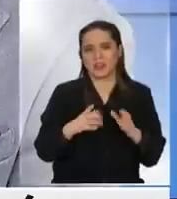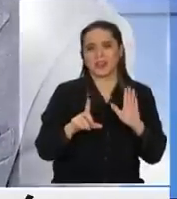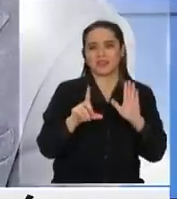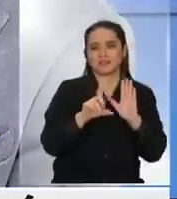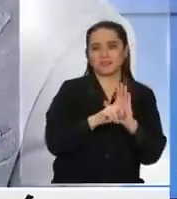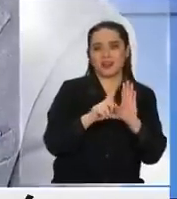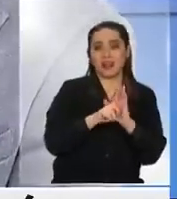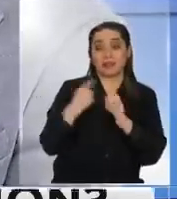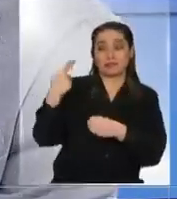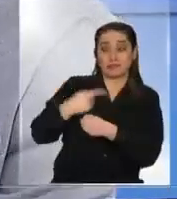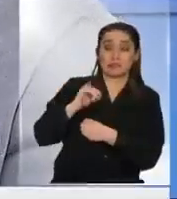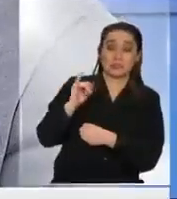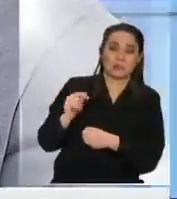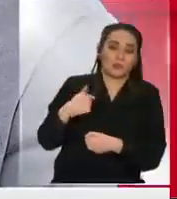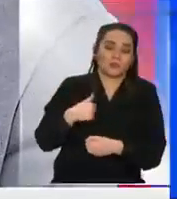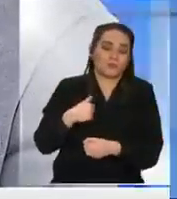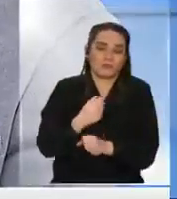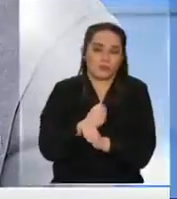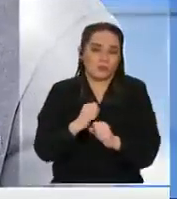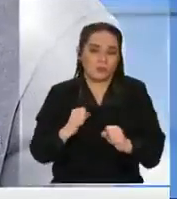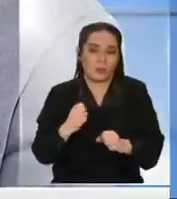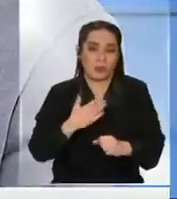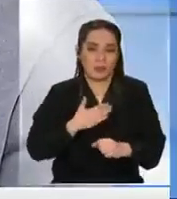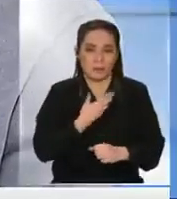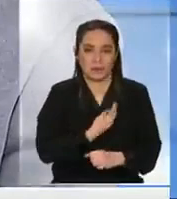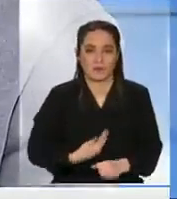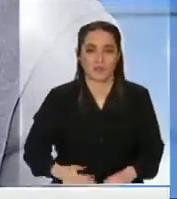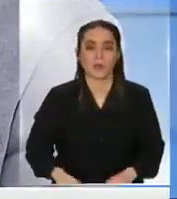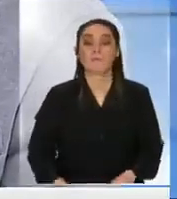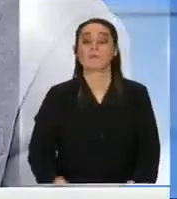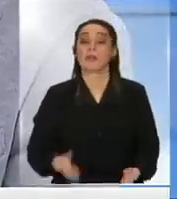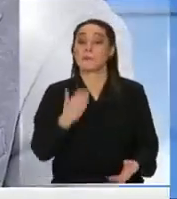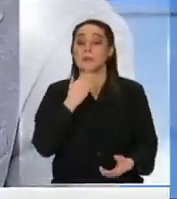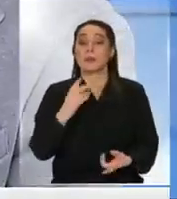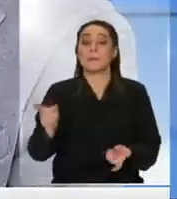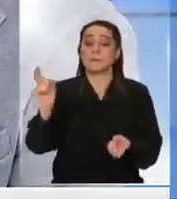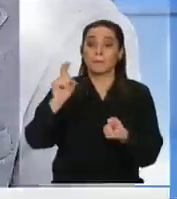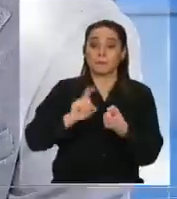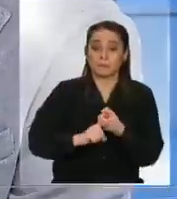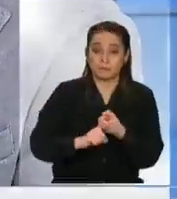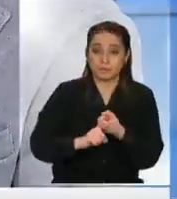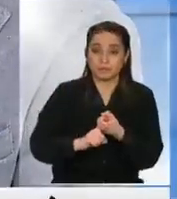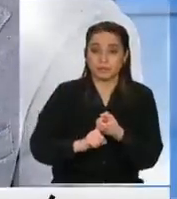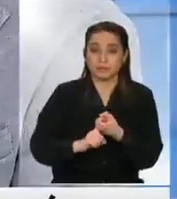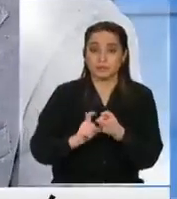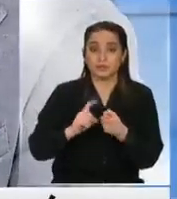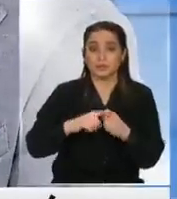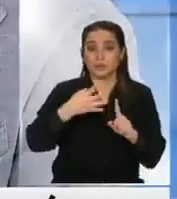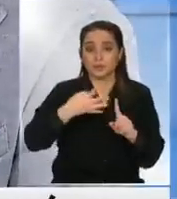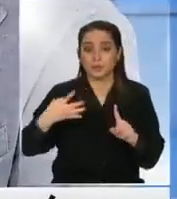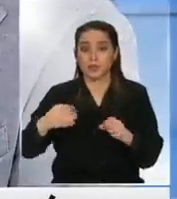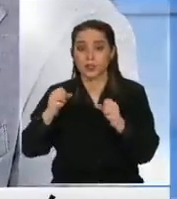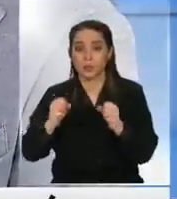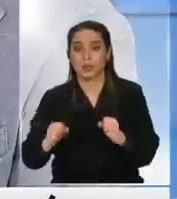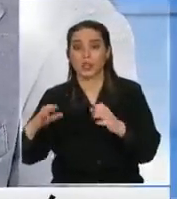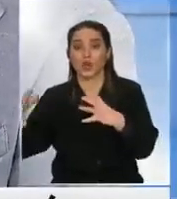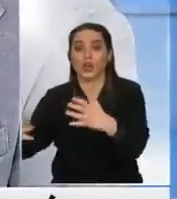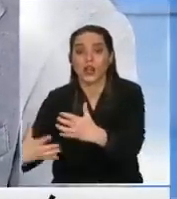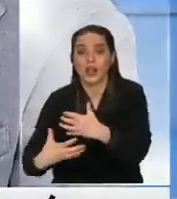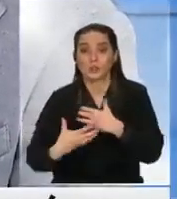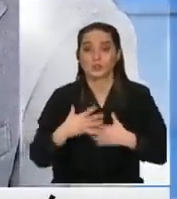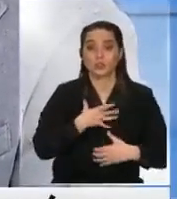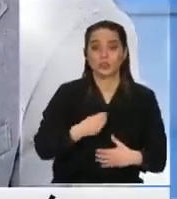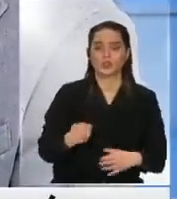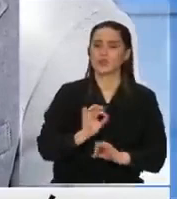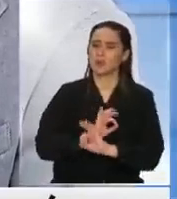voy con respuestas cortas Daniel para no quitarte más tiempo matrimonio igualitario con o sin adopción homoparental yo no soy